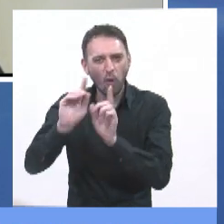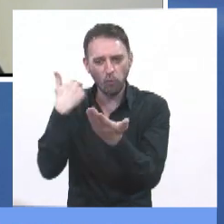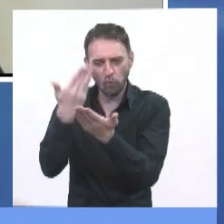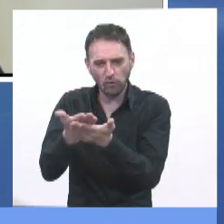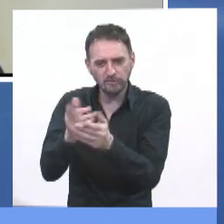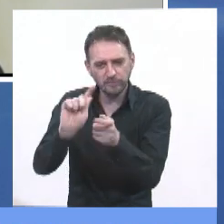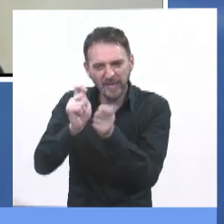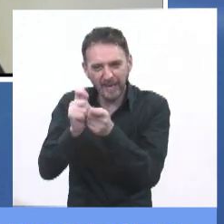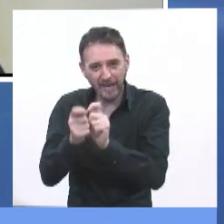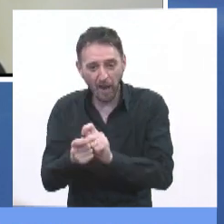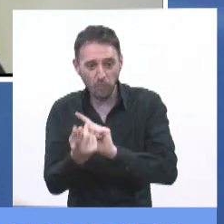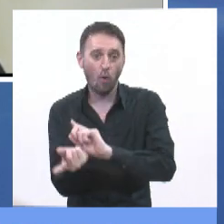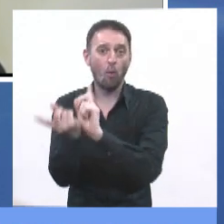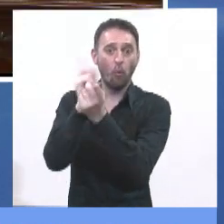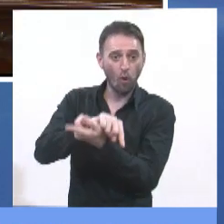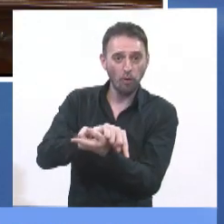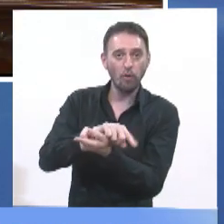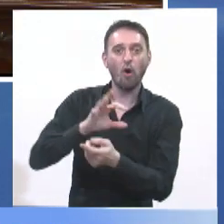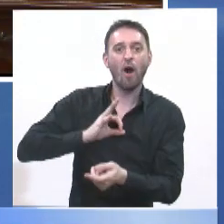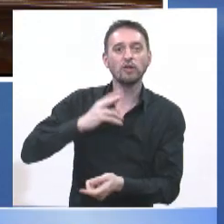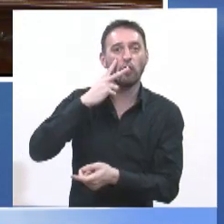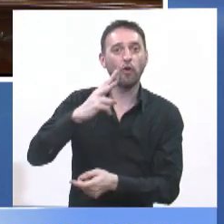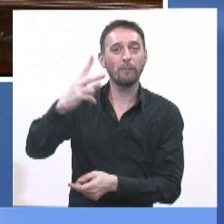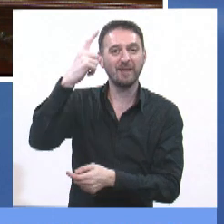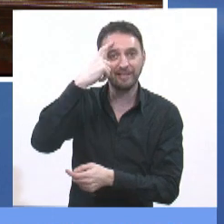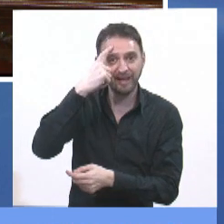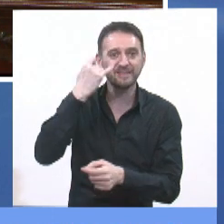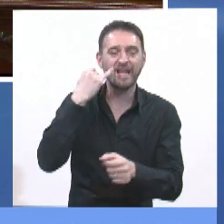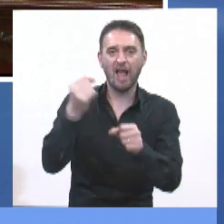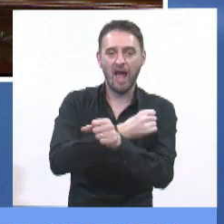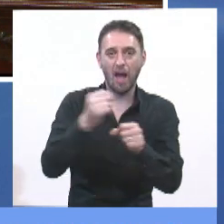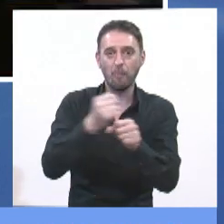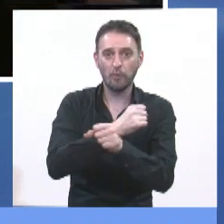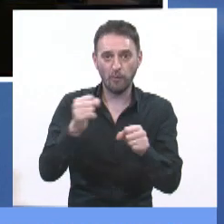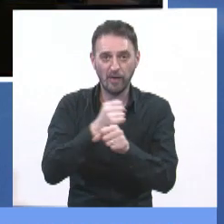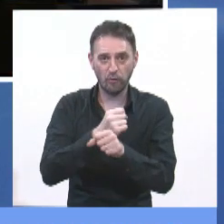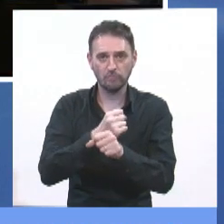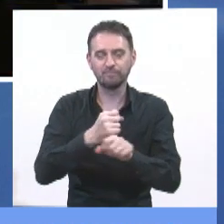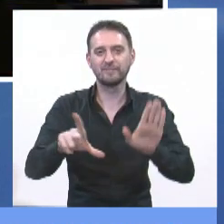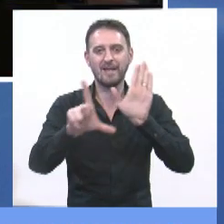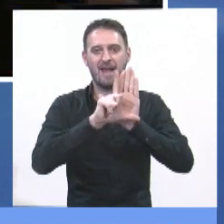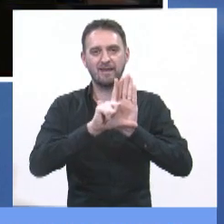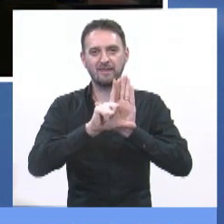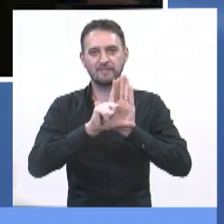volvió al Senado y finalmente en el 2010 fue sancionado y convertido en ley.